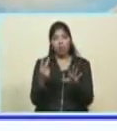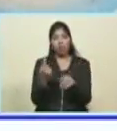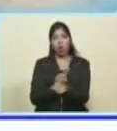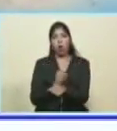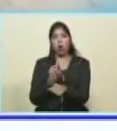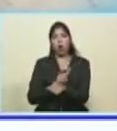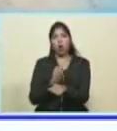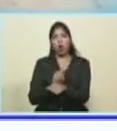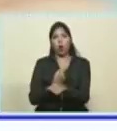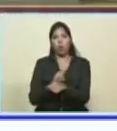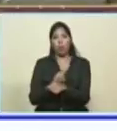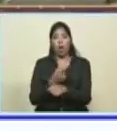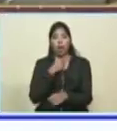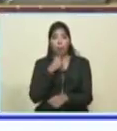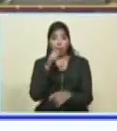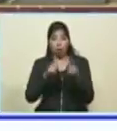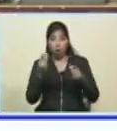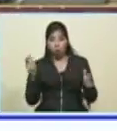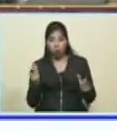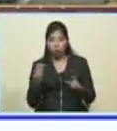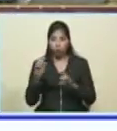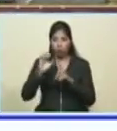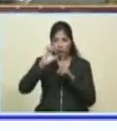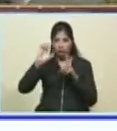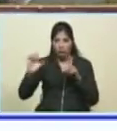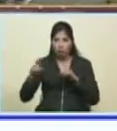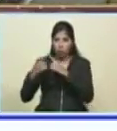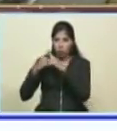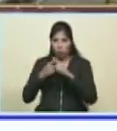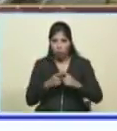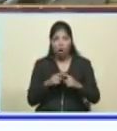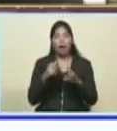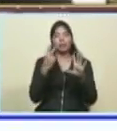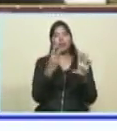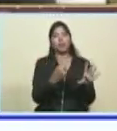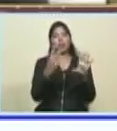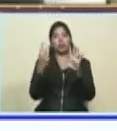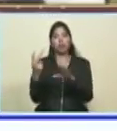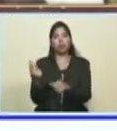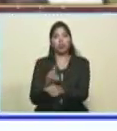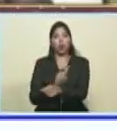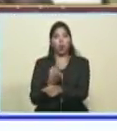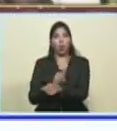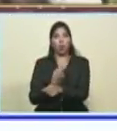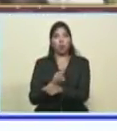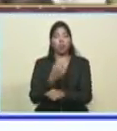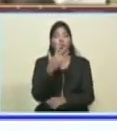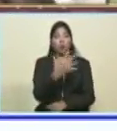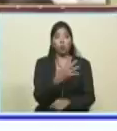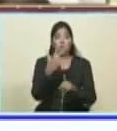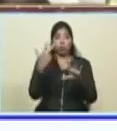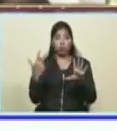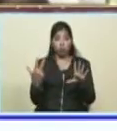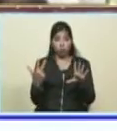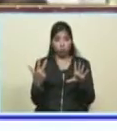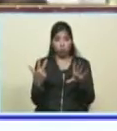que les gustan las estadísticas, 77 horas. 58 horas,